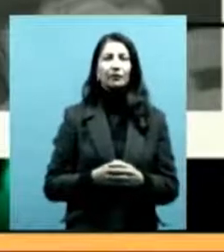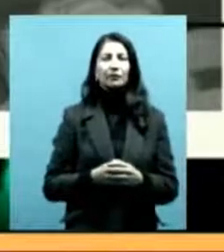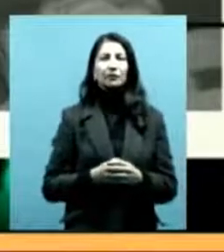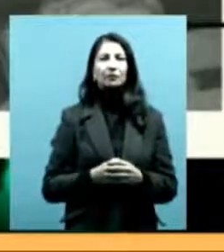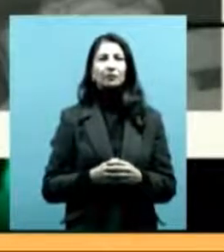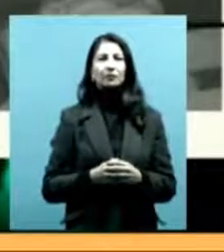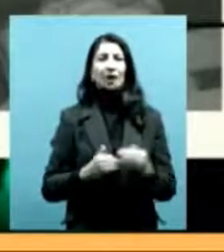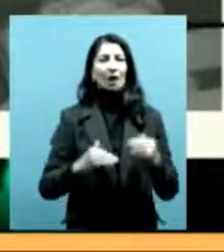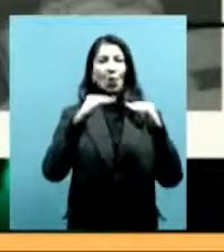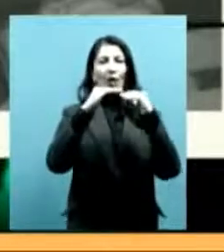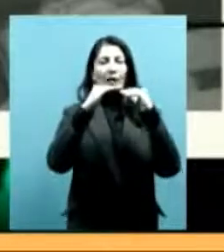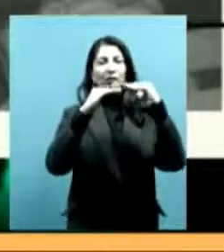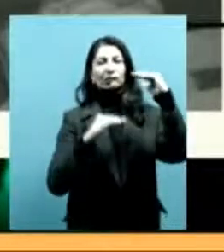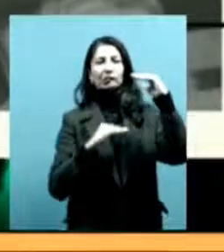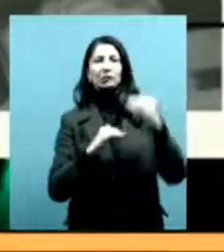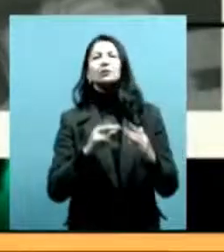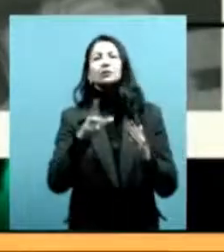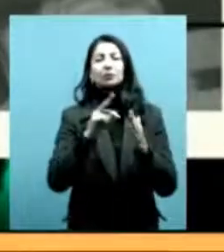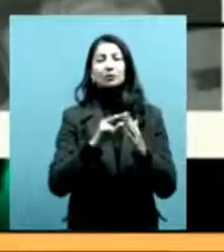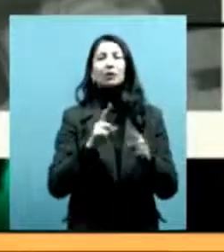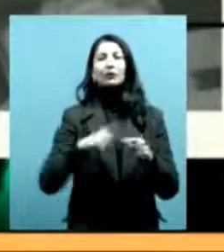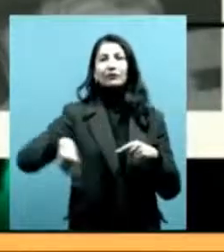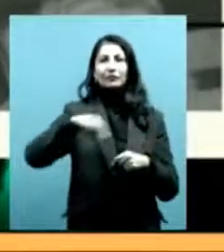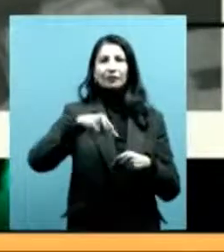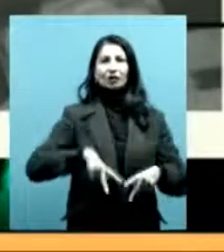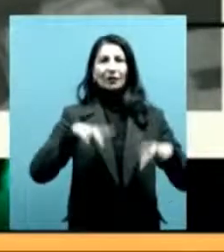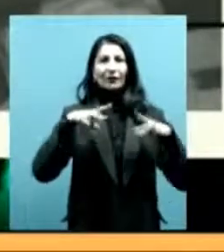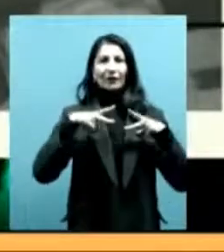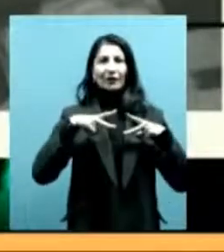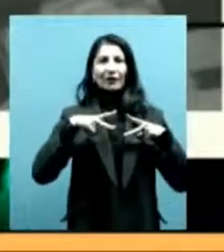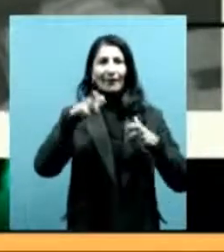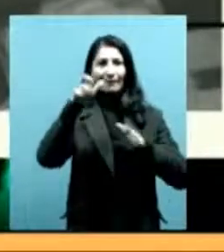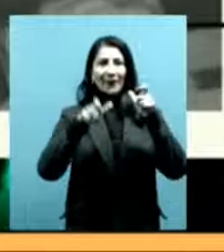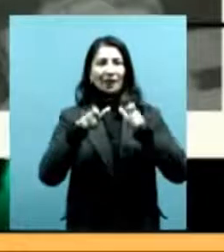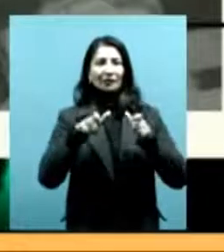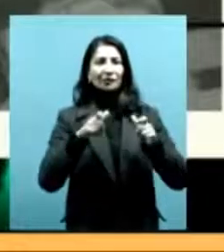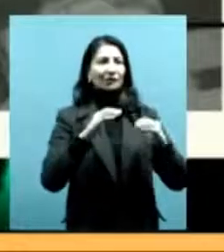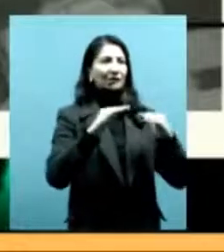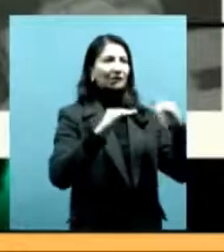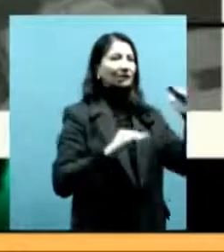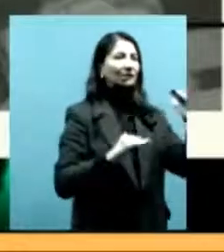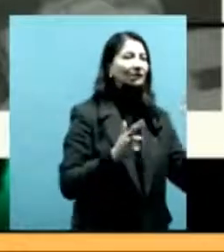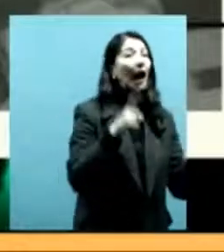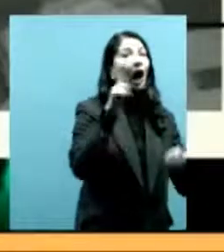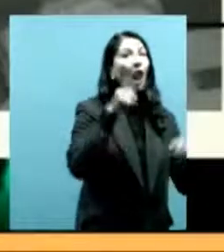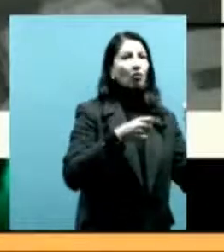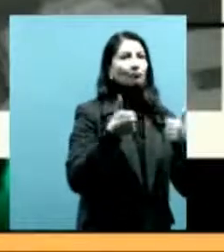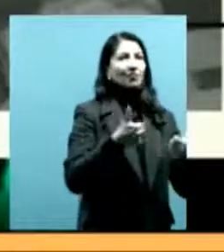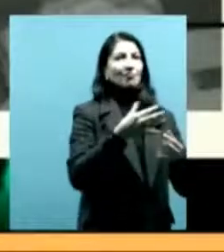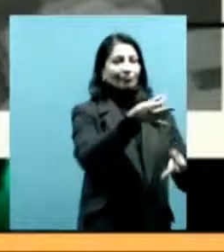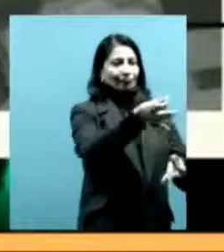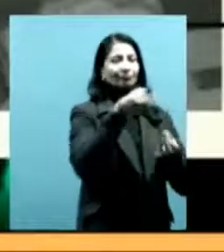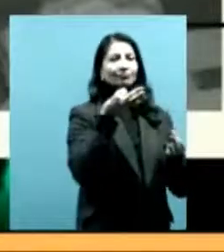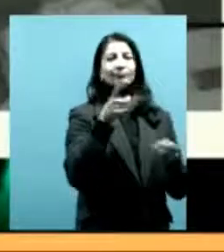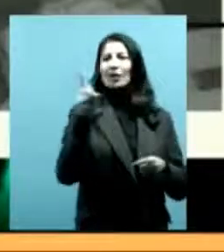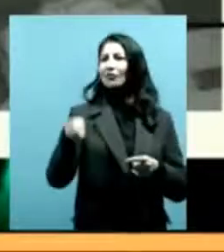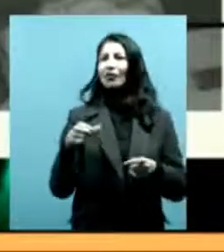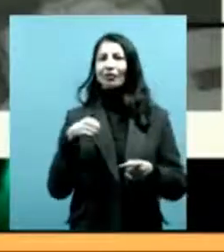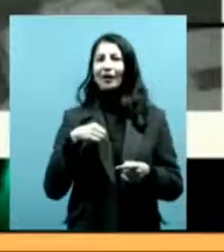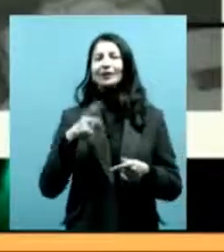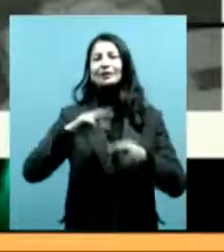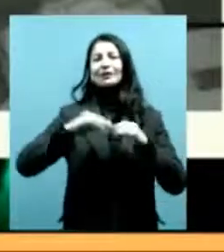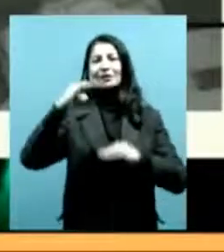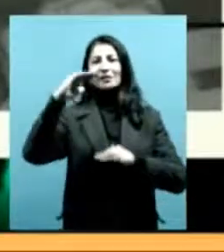tiene un gran peso en la vida de las personas. De hecho, por eso conté antes todas las percepciones y